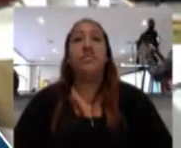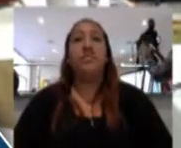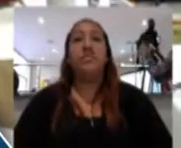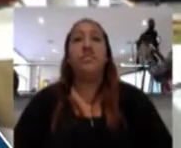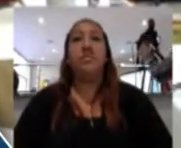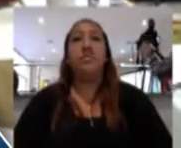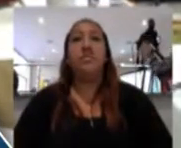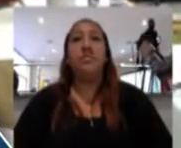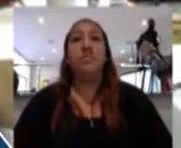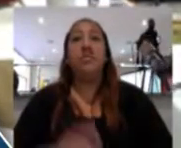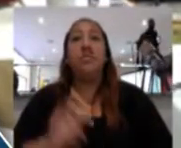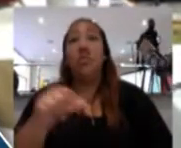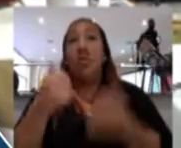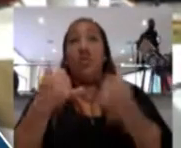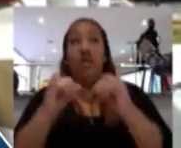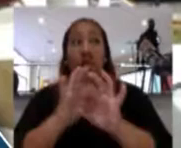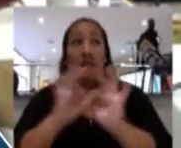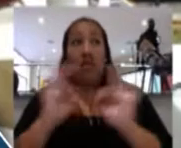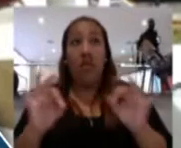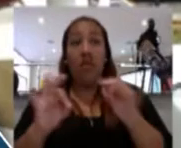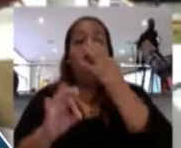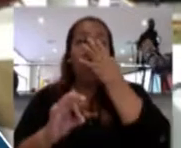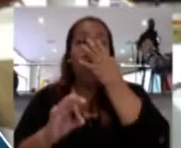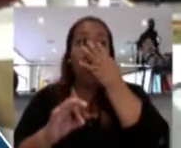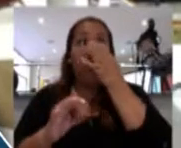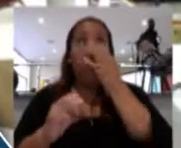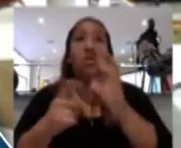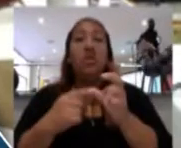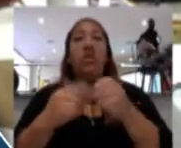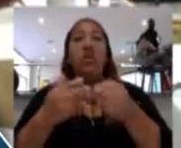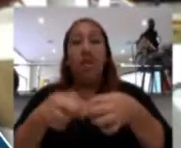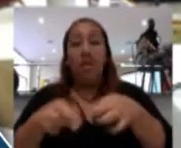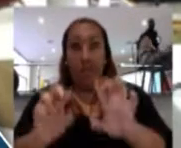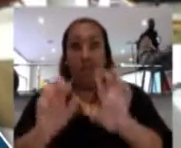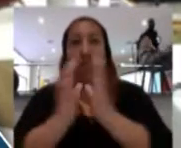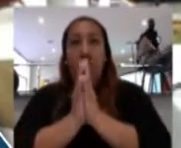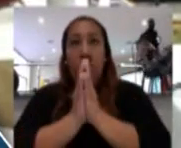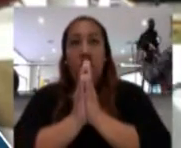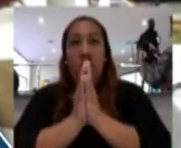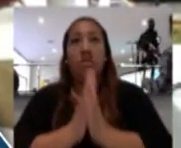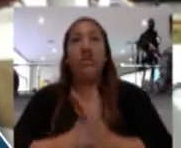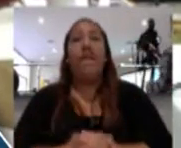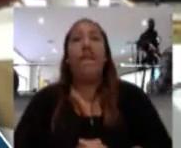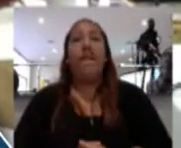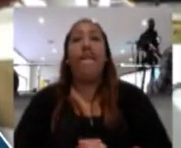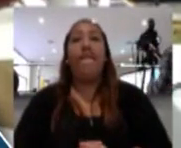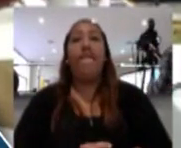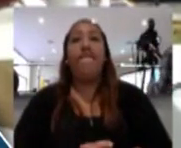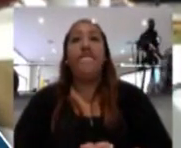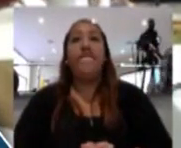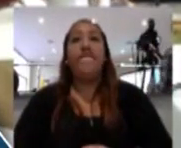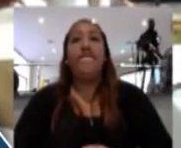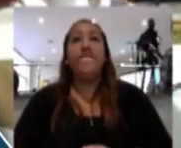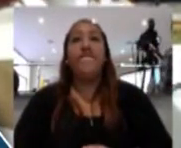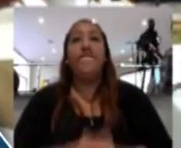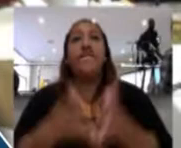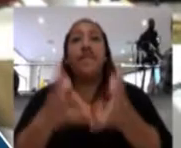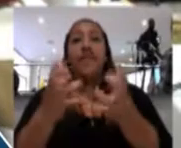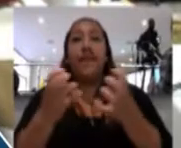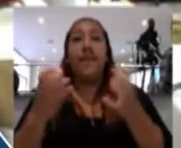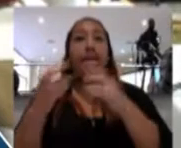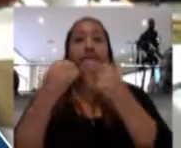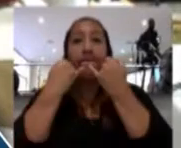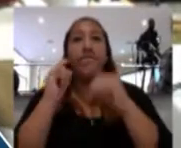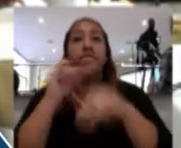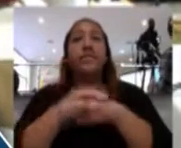no sé si hay algún otro informe. Si no hay algún informe en mesa, me permitirían, les solicito que me permitan hacerles el informe del